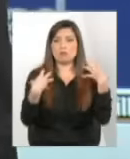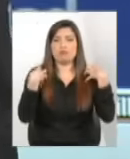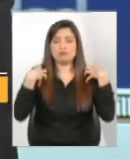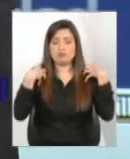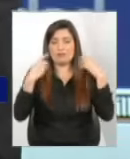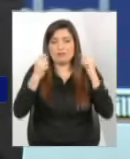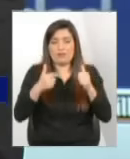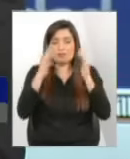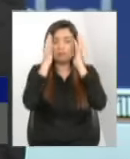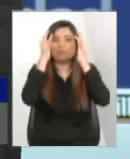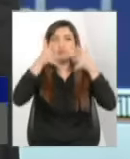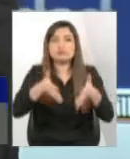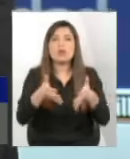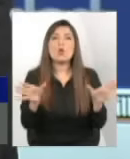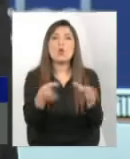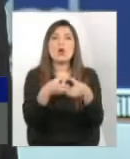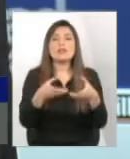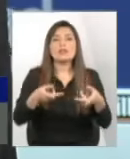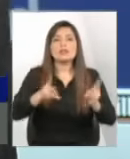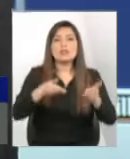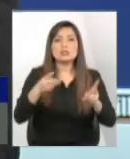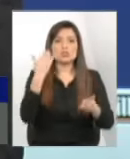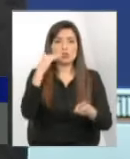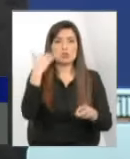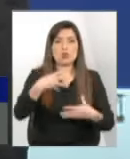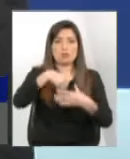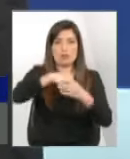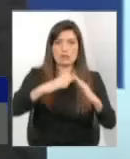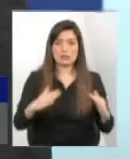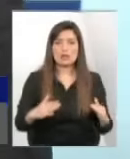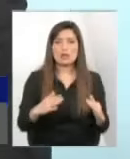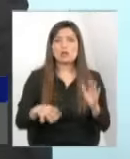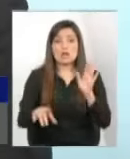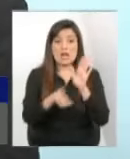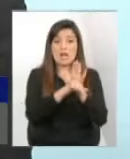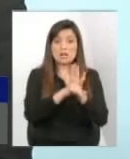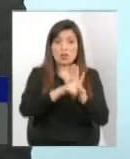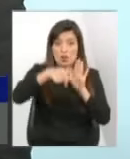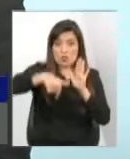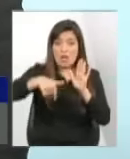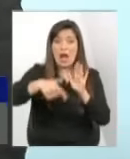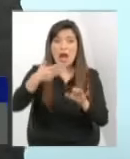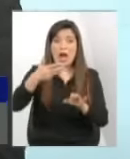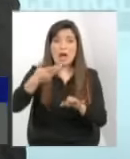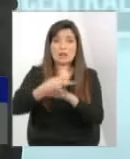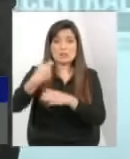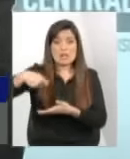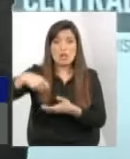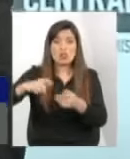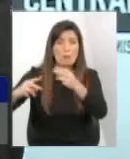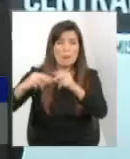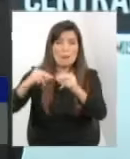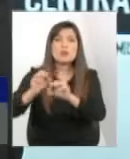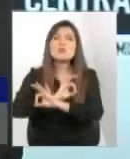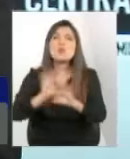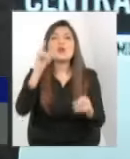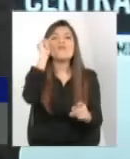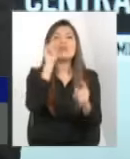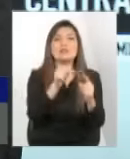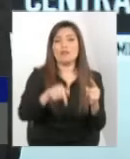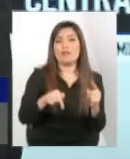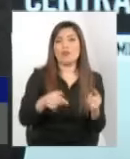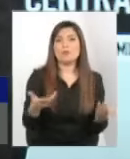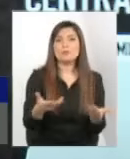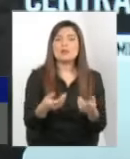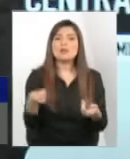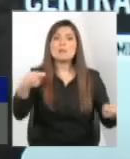de los niños internados idealmente a través de una ley ninguna ley que hoy día se está discutiendo apunta en ese sentido en subsidio en reglamento